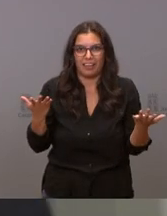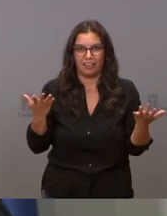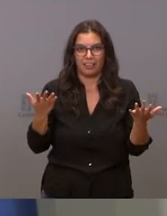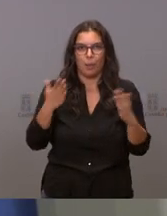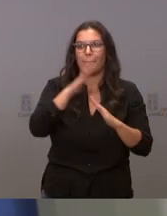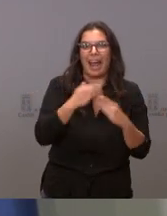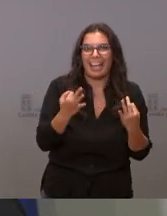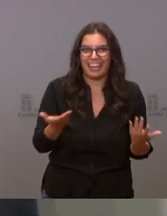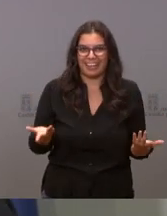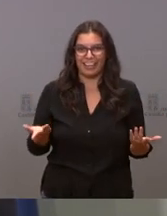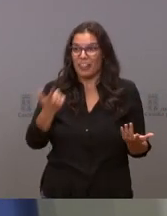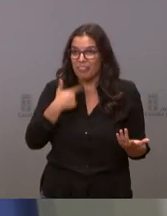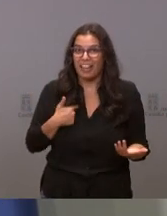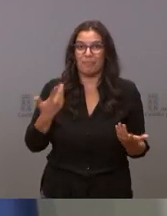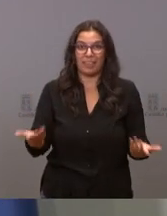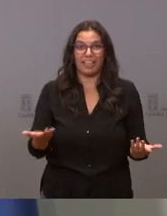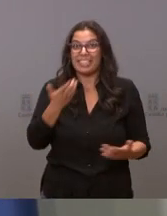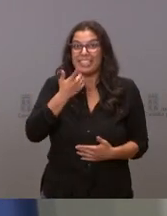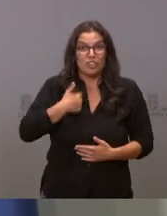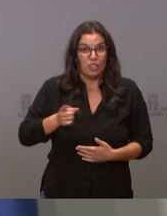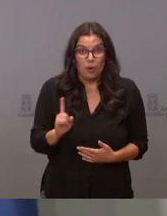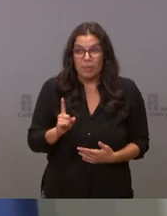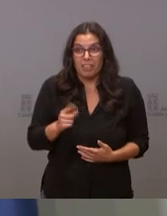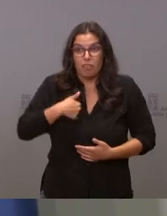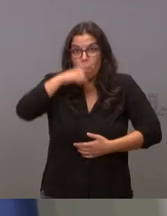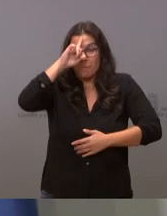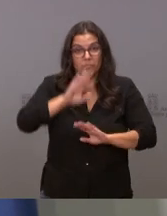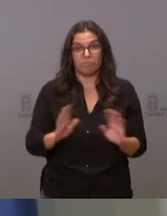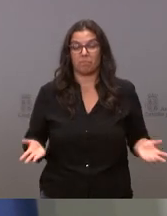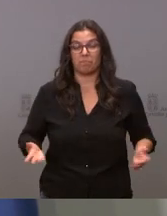pare? pero dígamelo porque es que si no me lo dice yo no lo sé